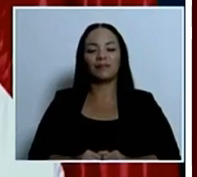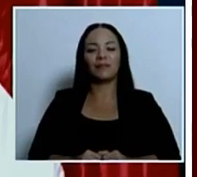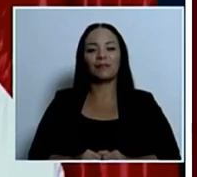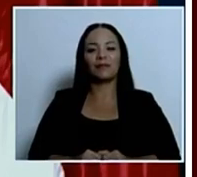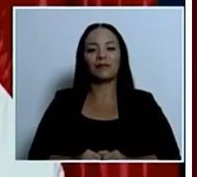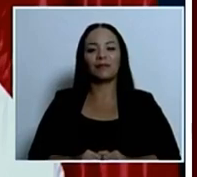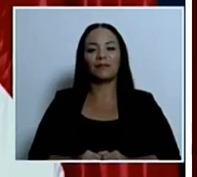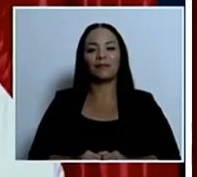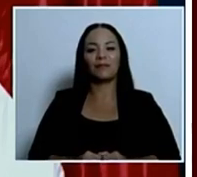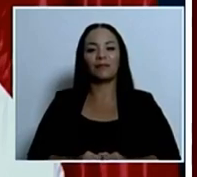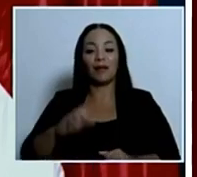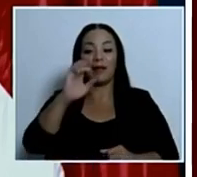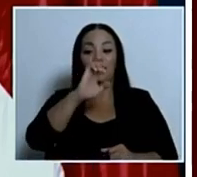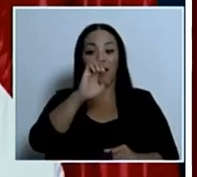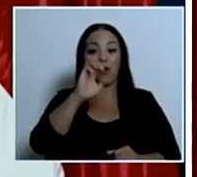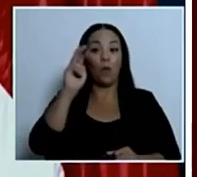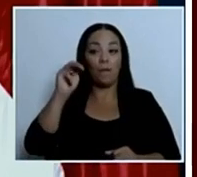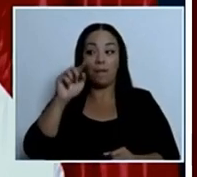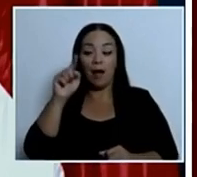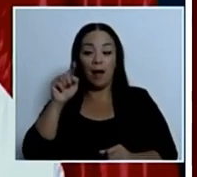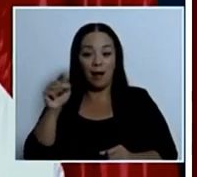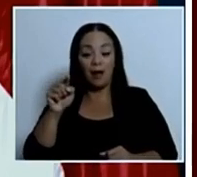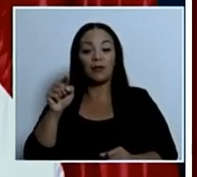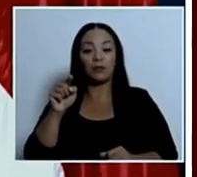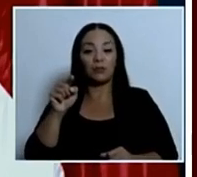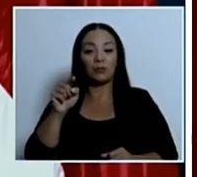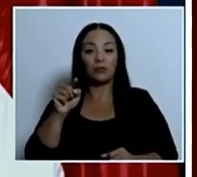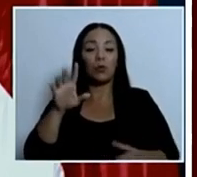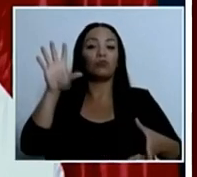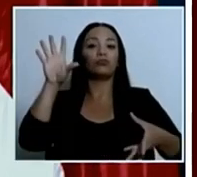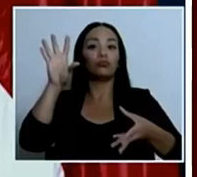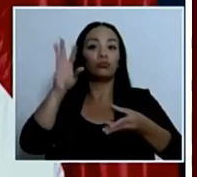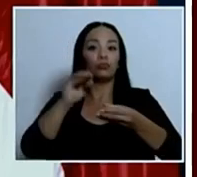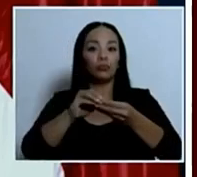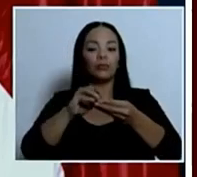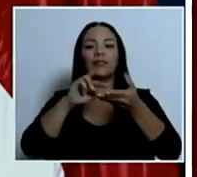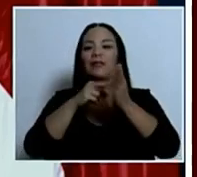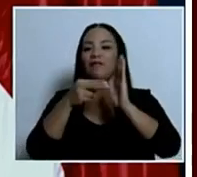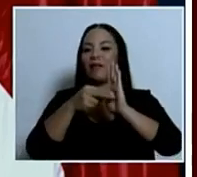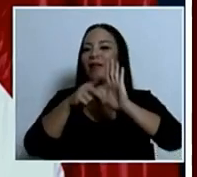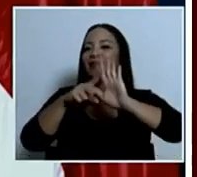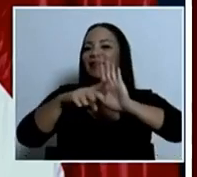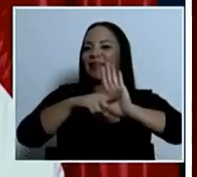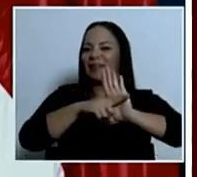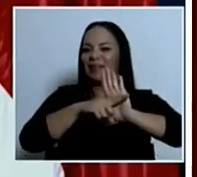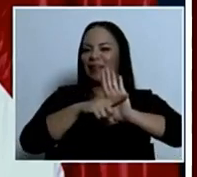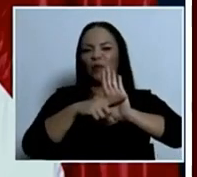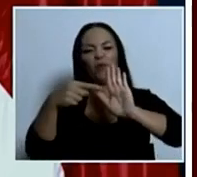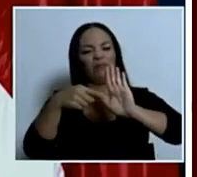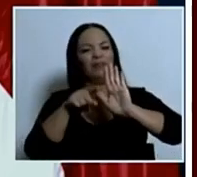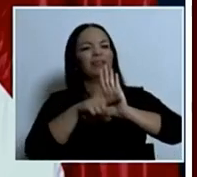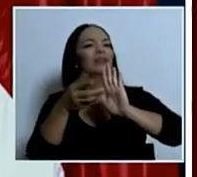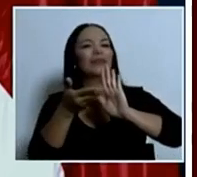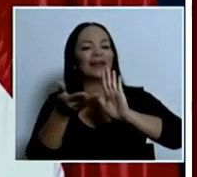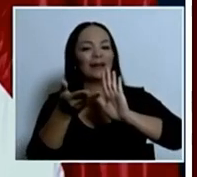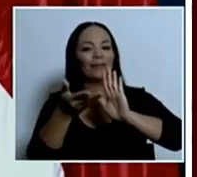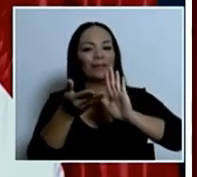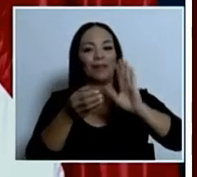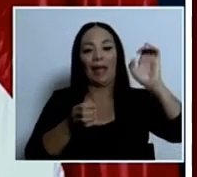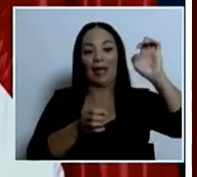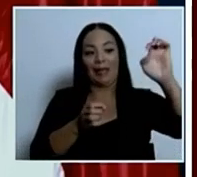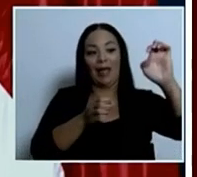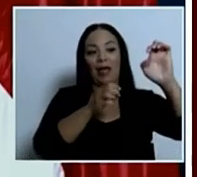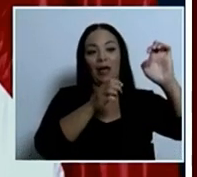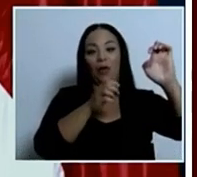enero a marzo es negativo. Es decir, que de enero a hoy, a marzo, perdón,